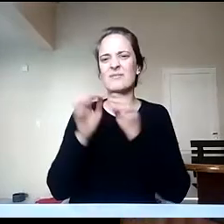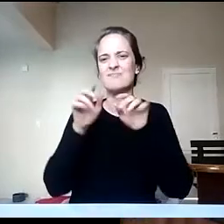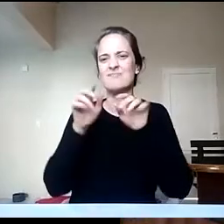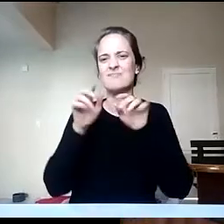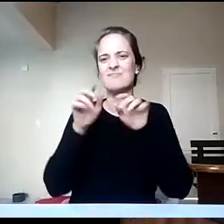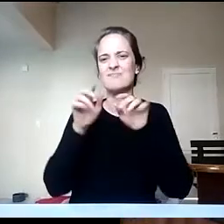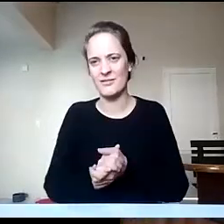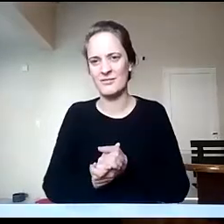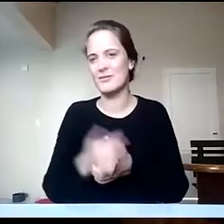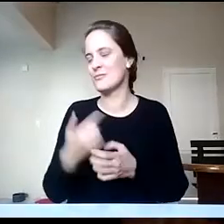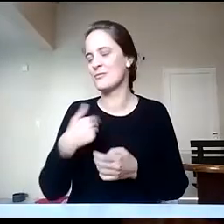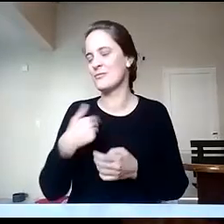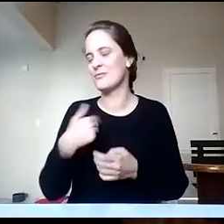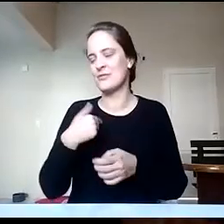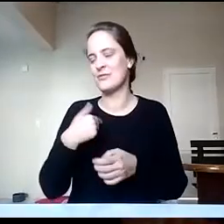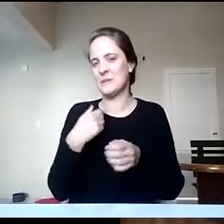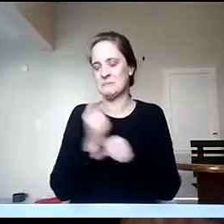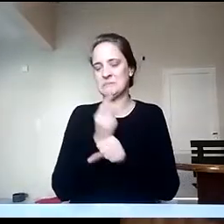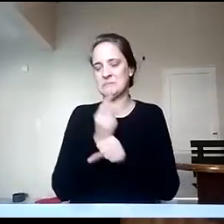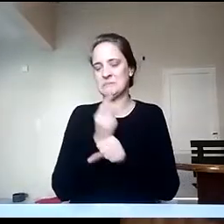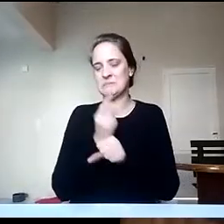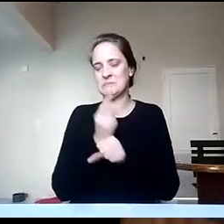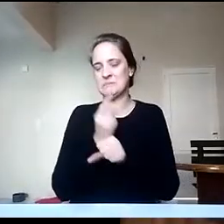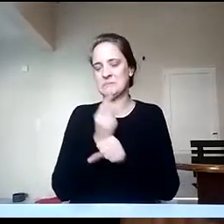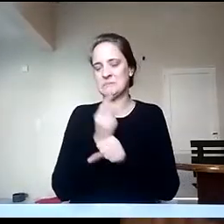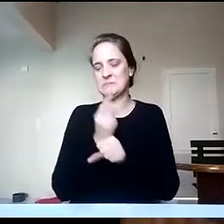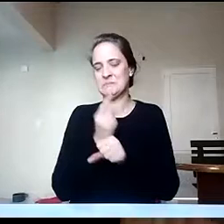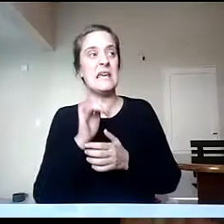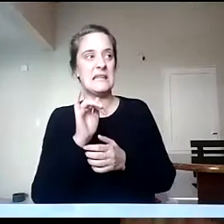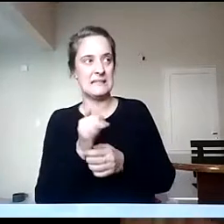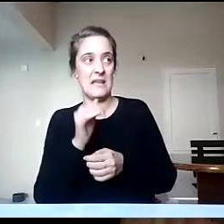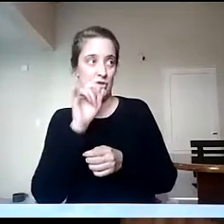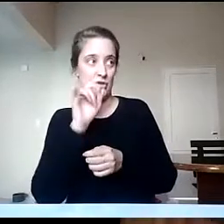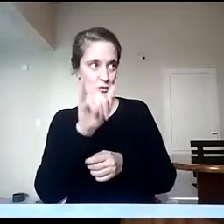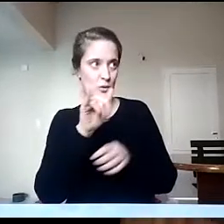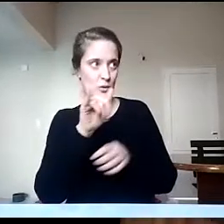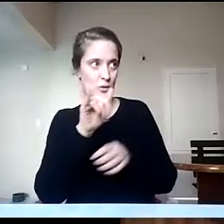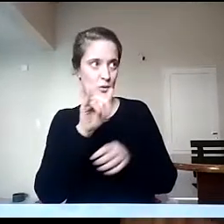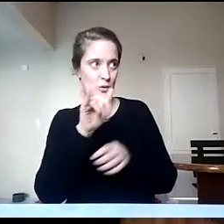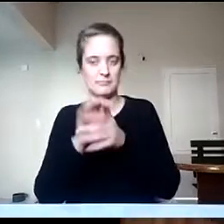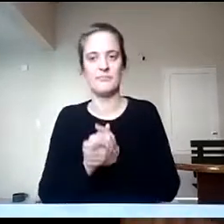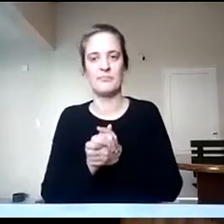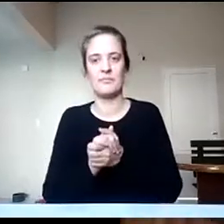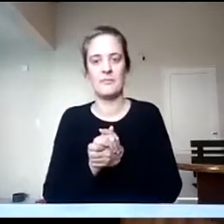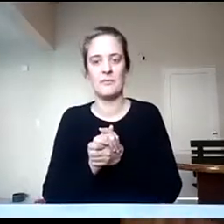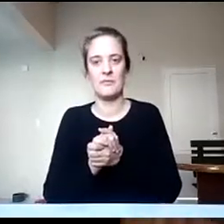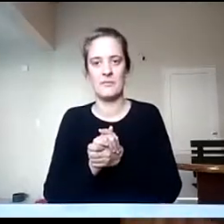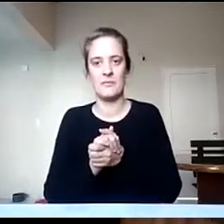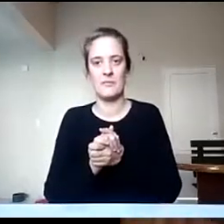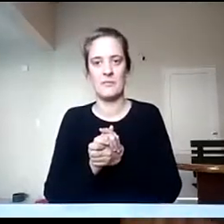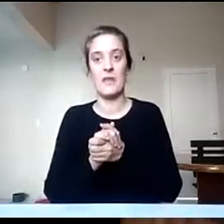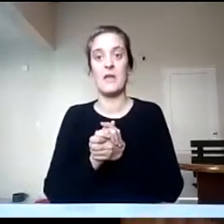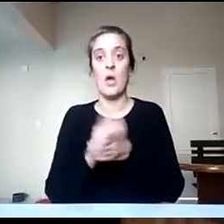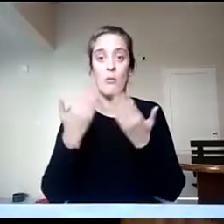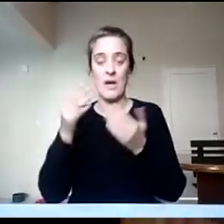tildada por nada. Sí, lo tengo que escribir en el chat, pero lo repetimos, lo deletreamos. Bueno. Pueden googlear y